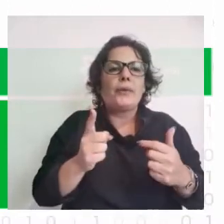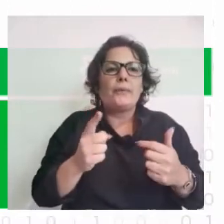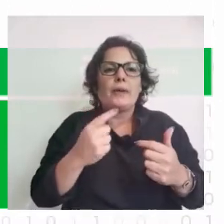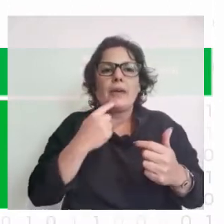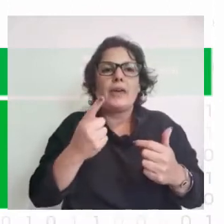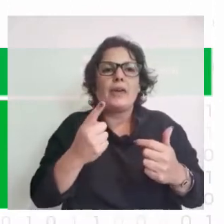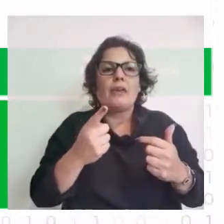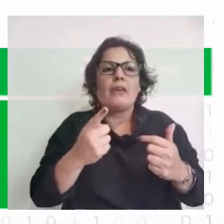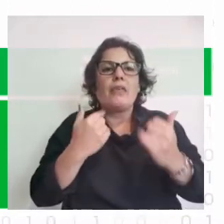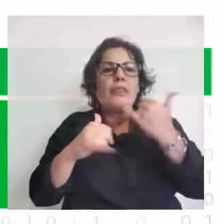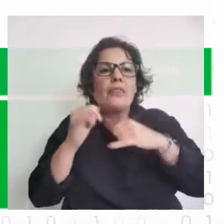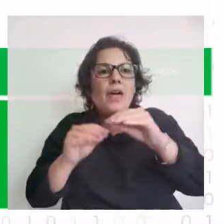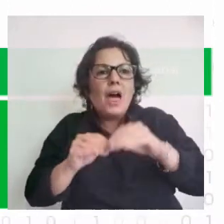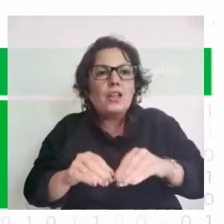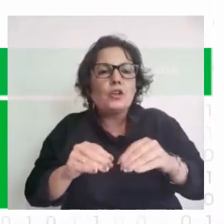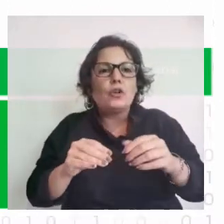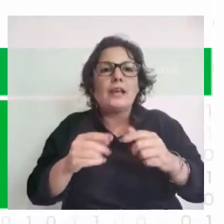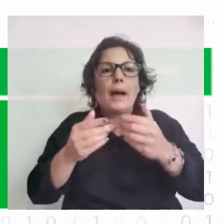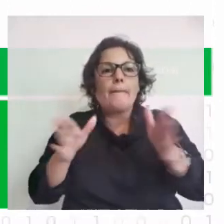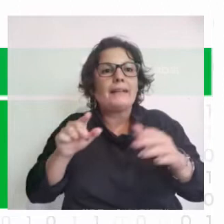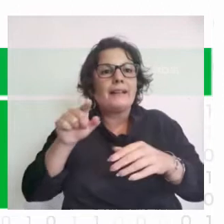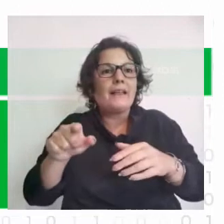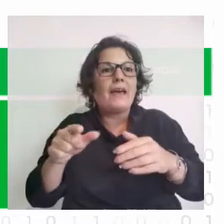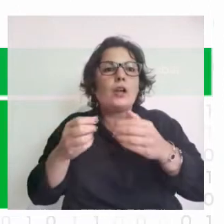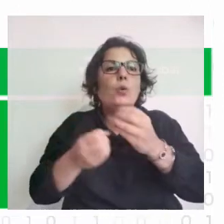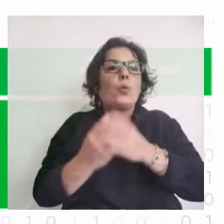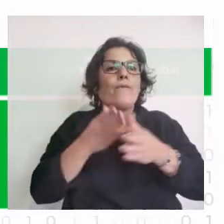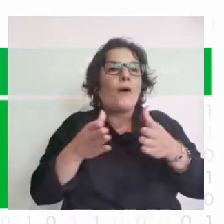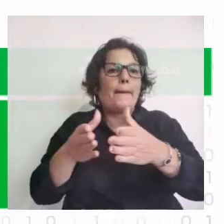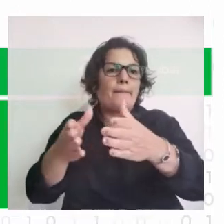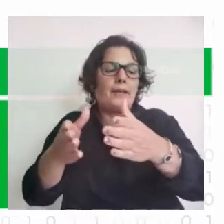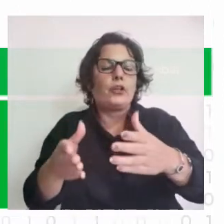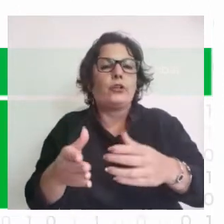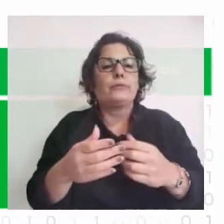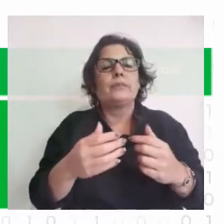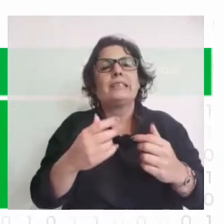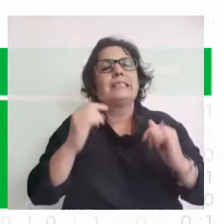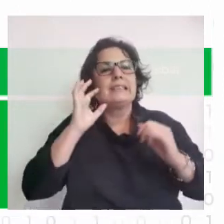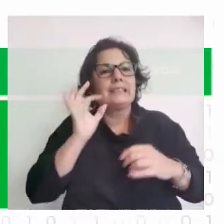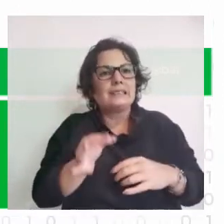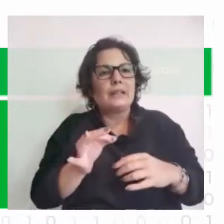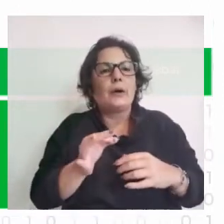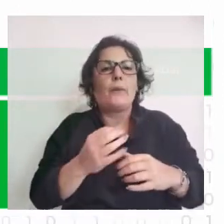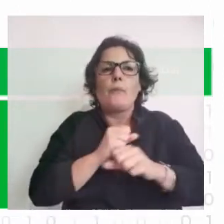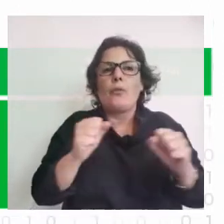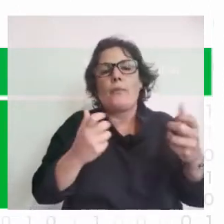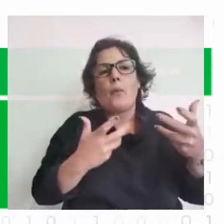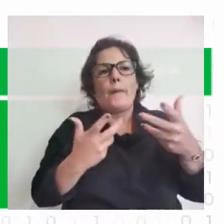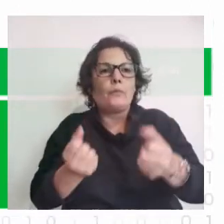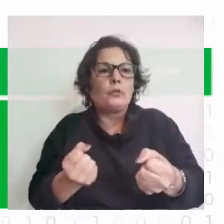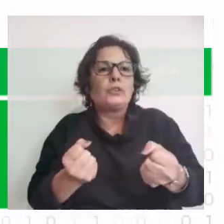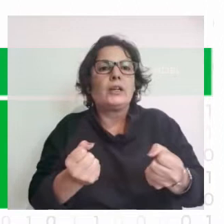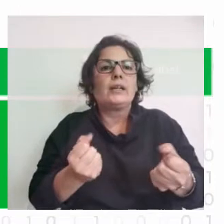desde el lado de los datos, desde la técnica y a partir de ahí abrir unos caminos, que es desde lo que sabemos y lo que nos podemos apoyar. Entonces,